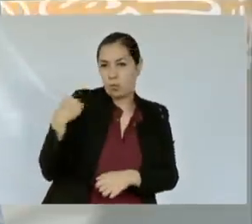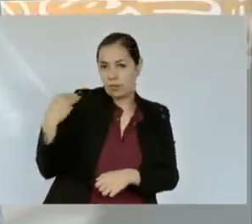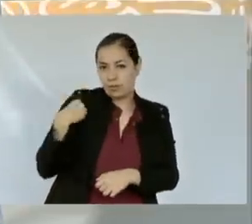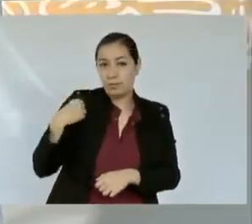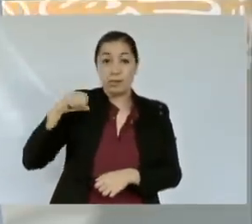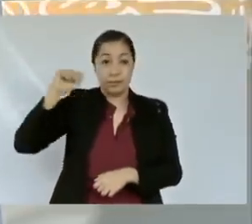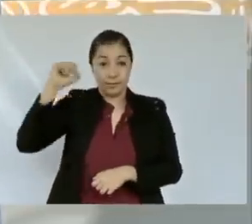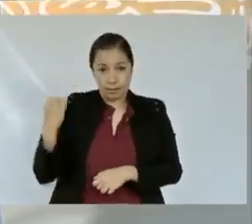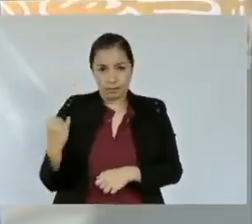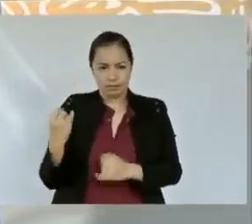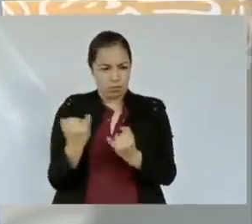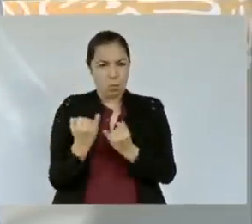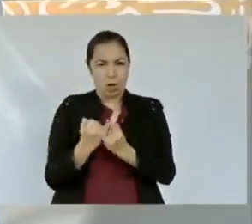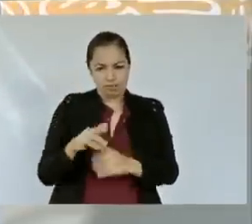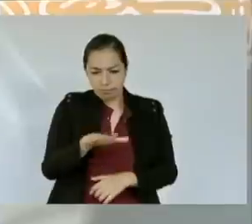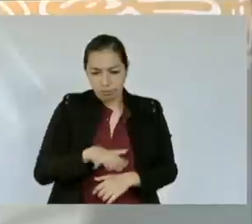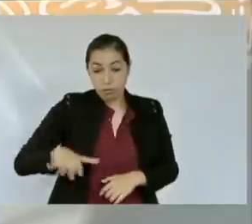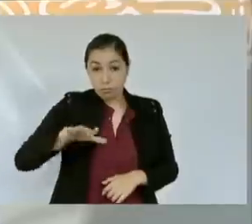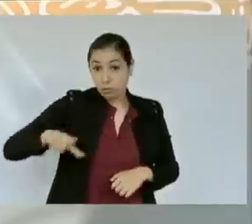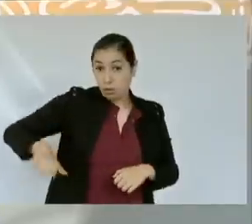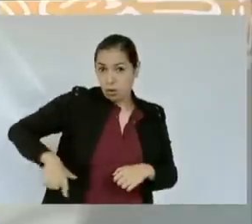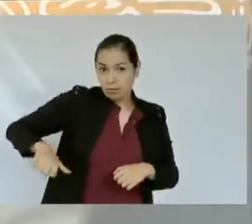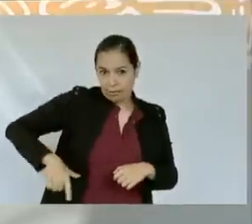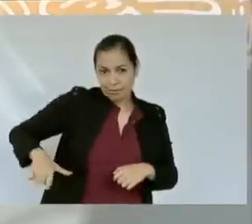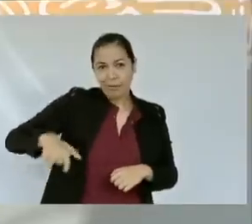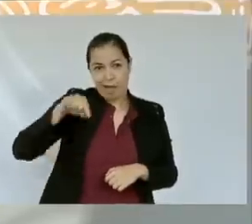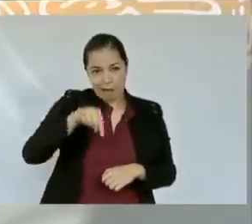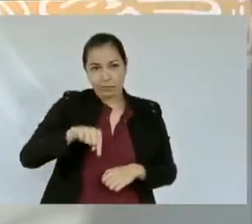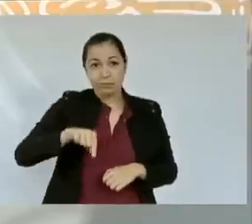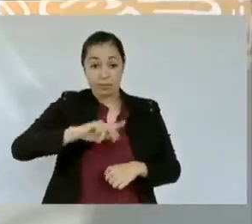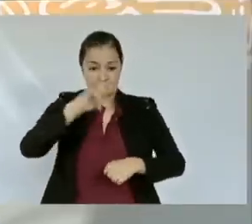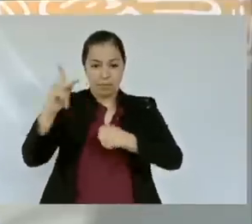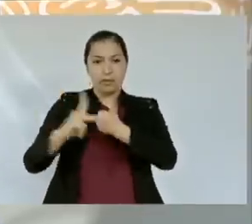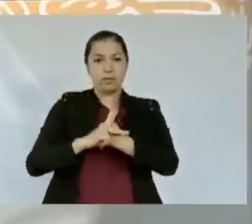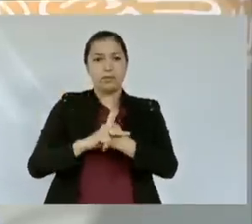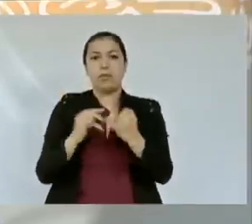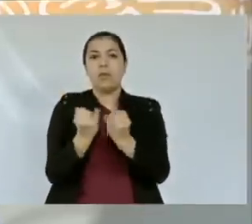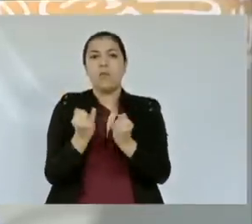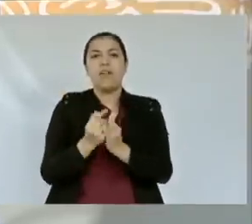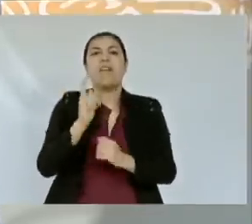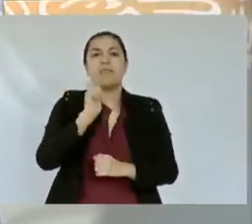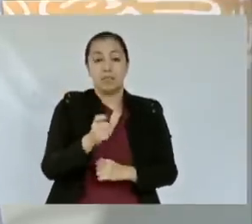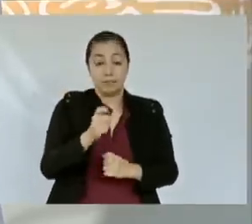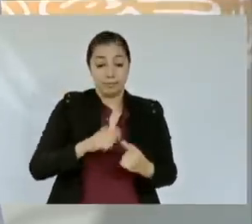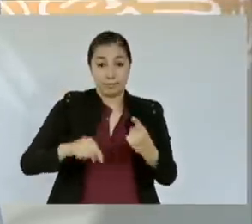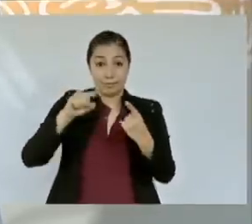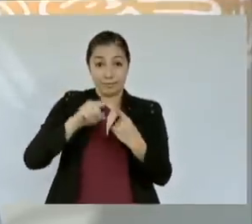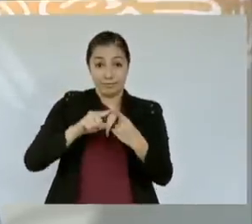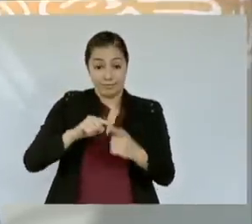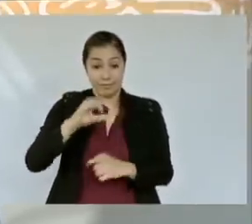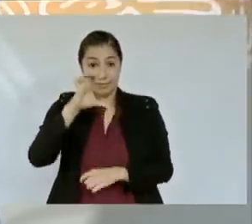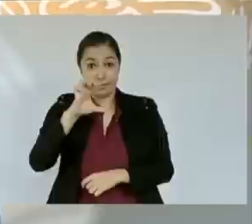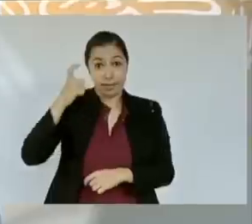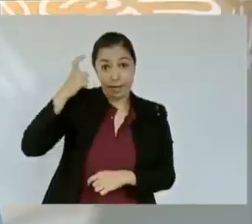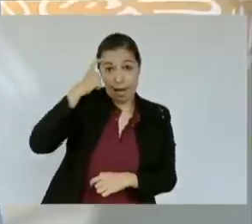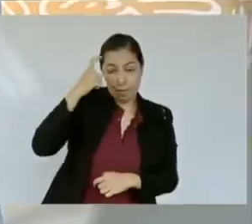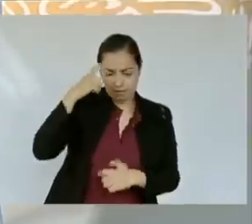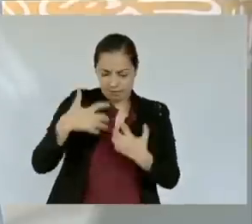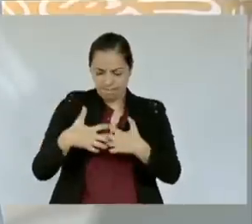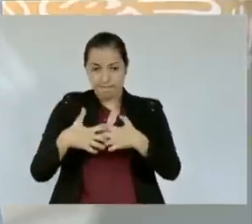se requieren las tres C cabeza corazón y carácter